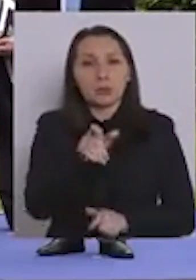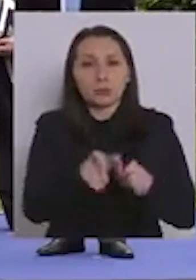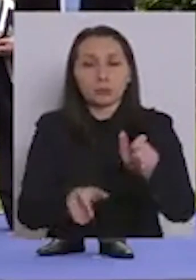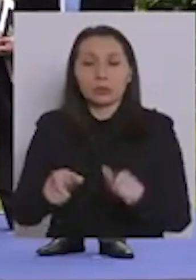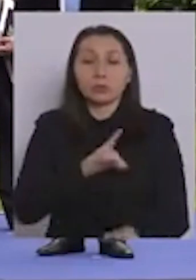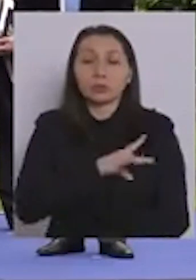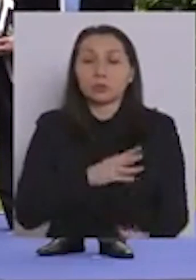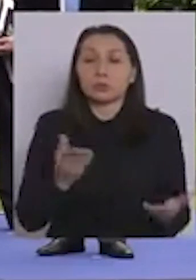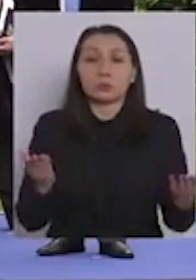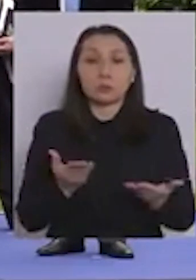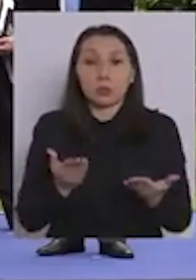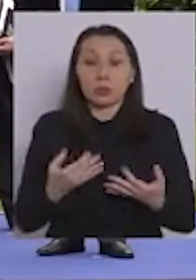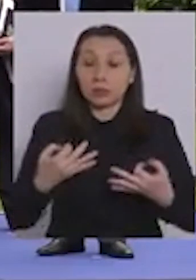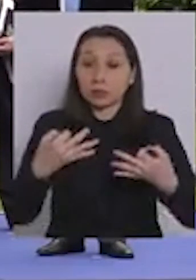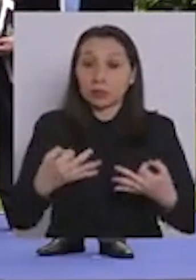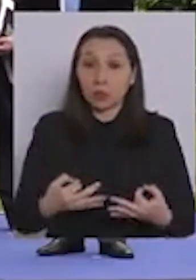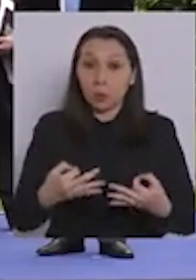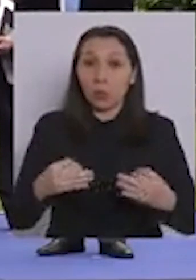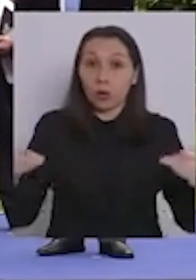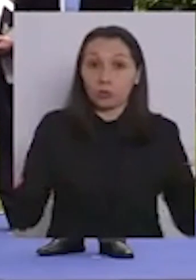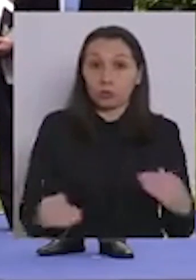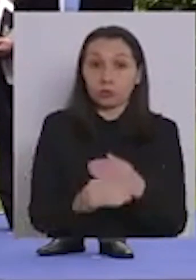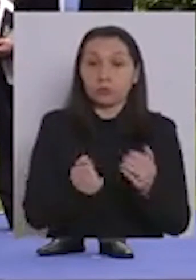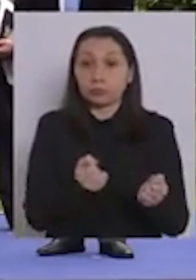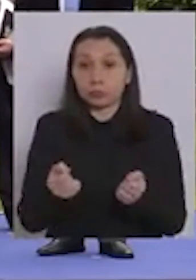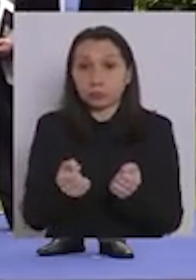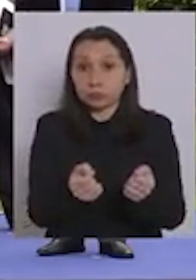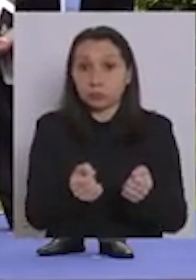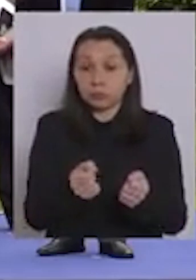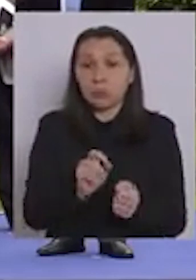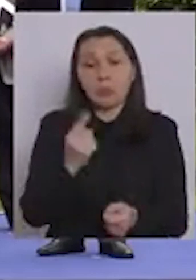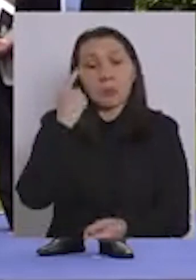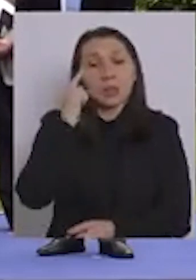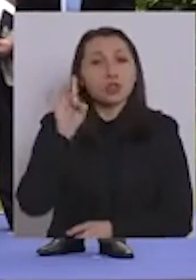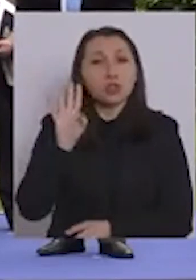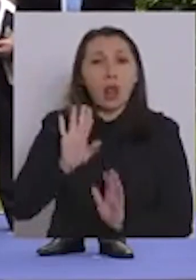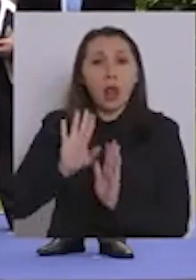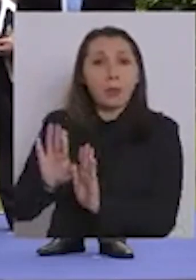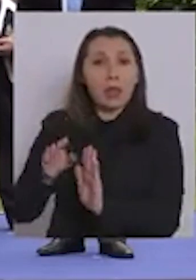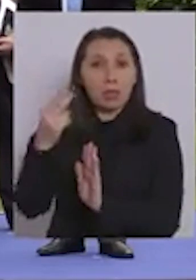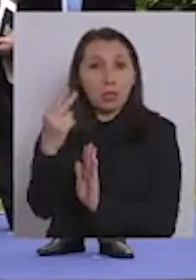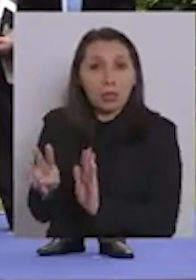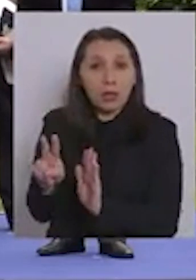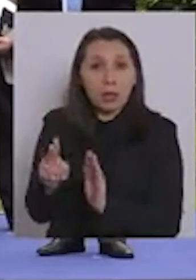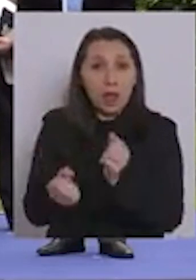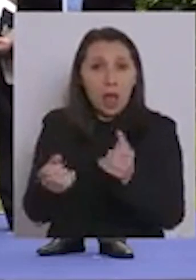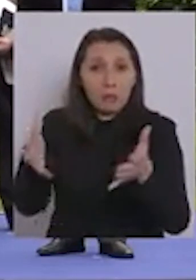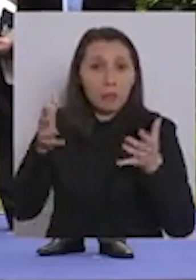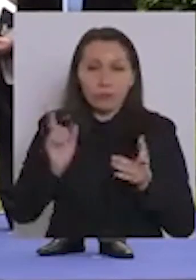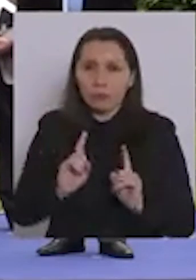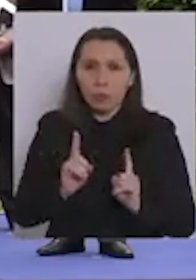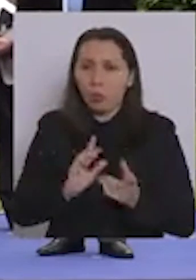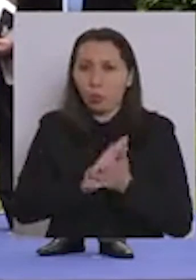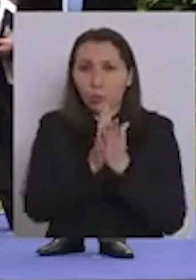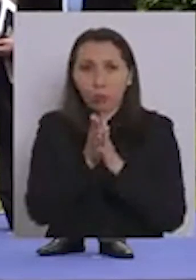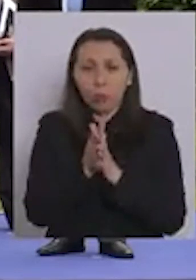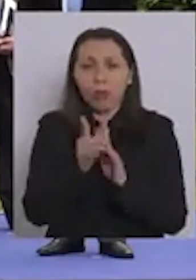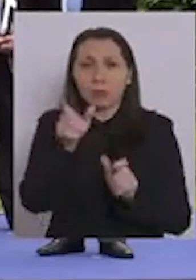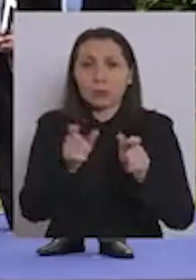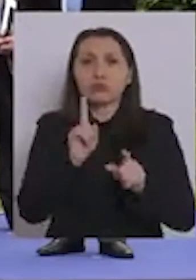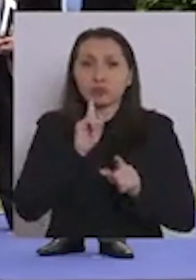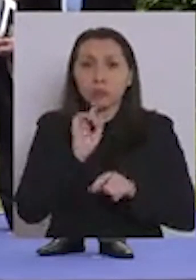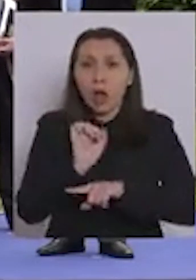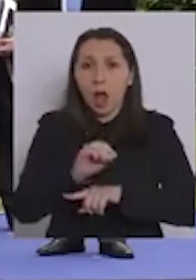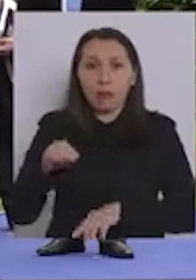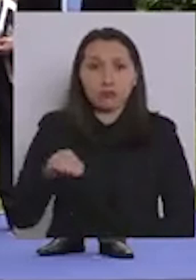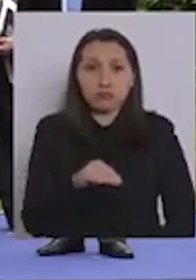los chilenos. Porque la seguridad en las carreteras no solamente va a ser para los camioneros, va a ser para la gente que transita en sus vehículos,